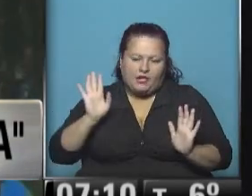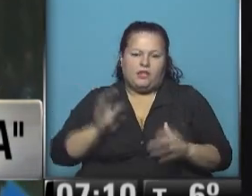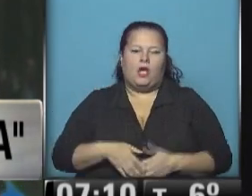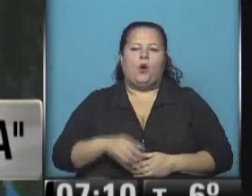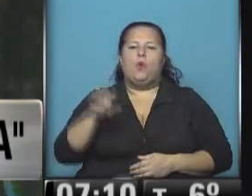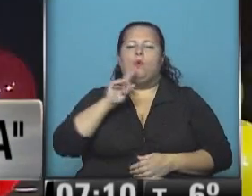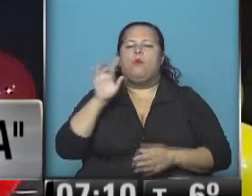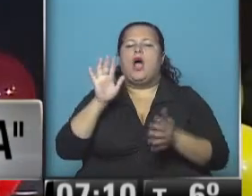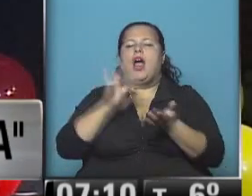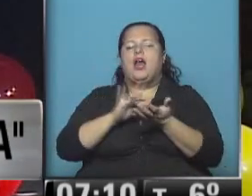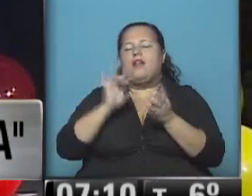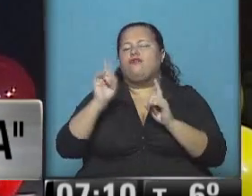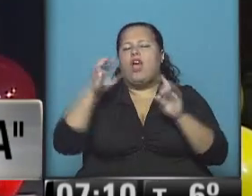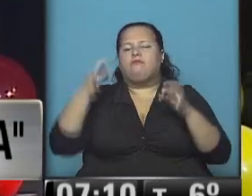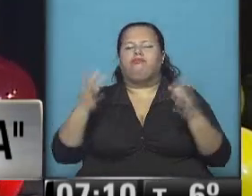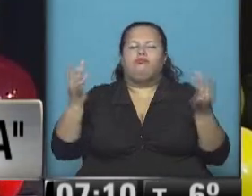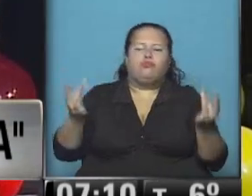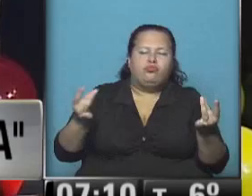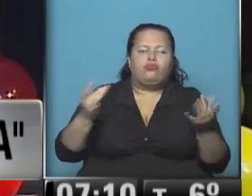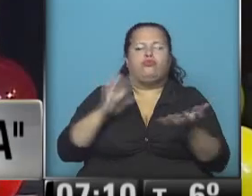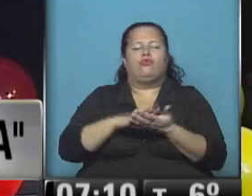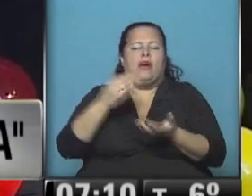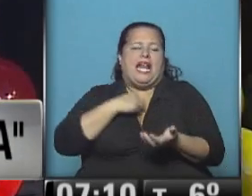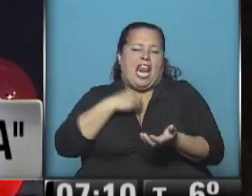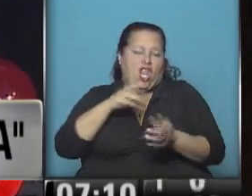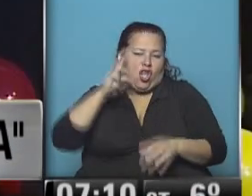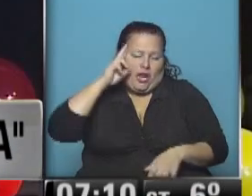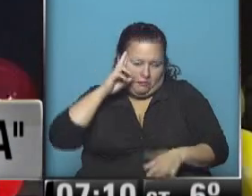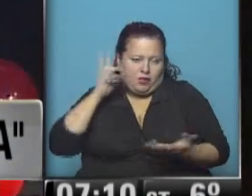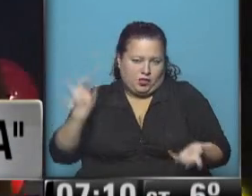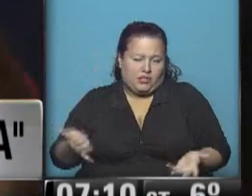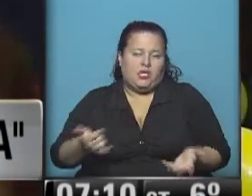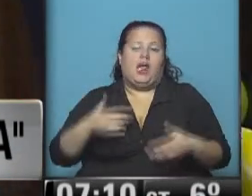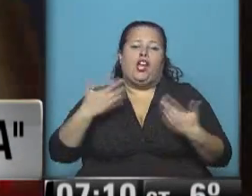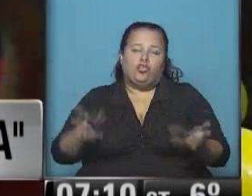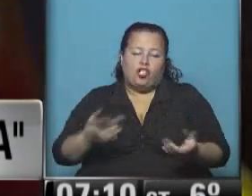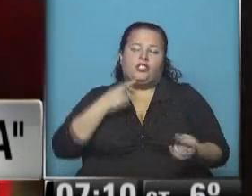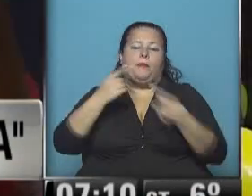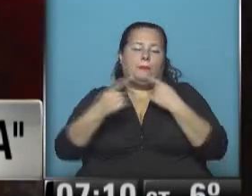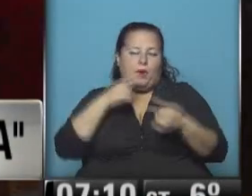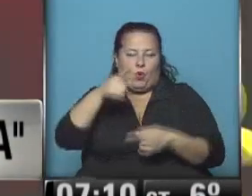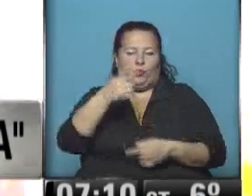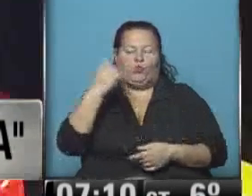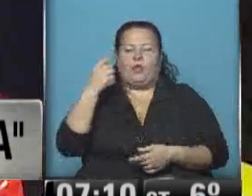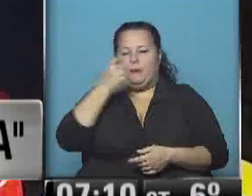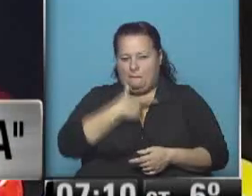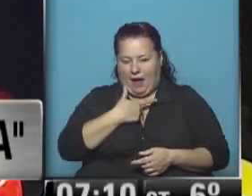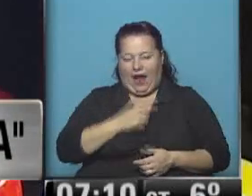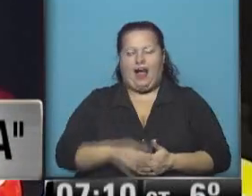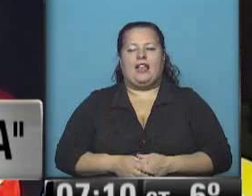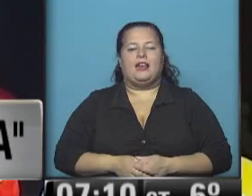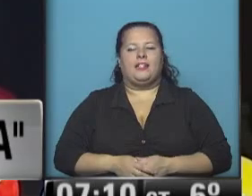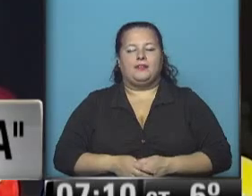de una armonizadora budista, tiene que ver con una religión, muy respetable, por supuesto, entonces la consulta del jefe de